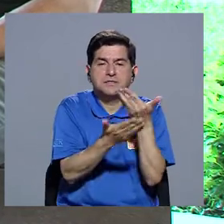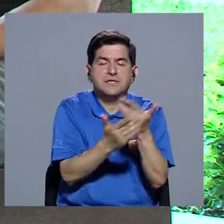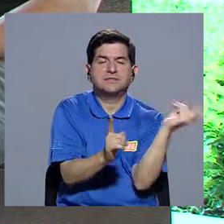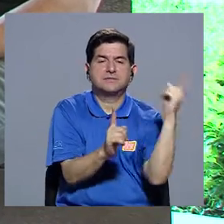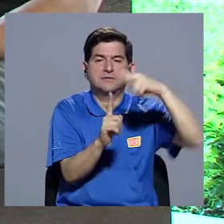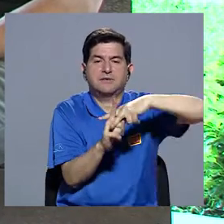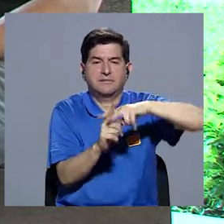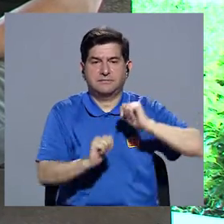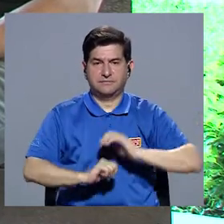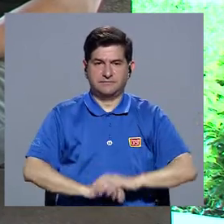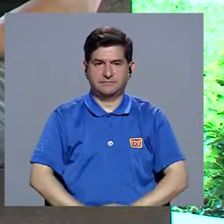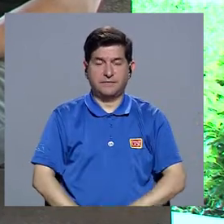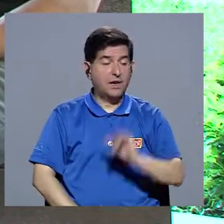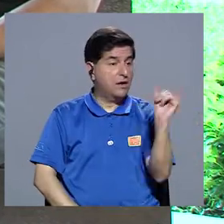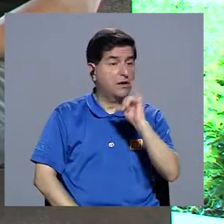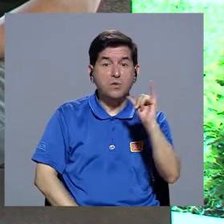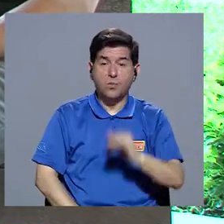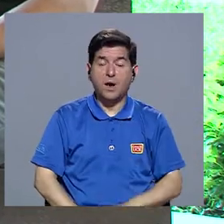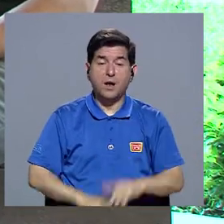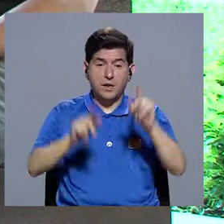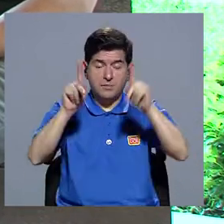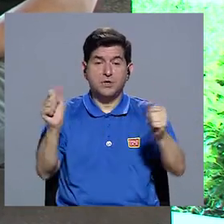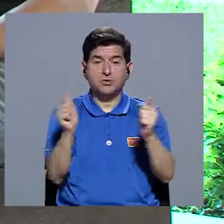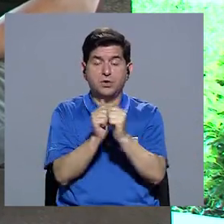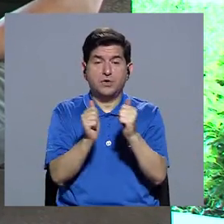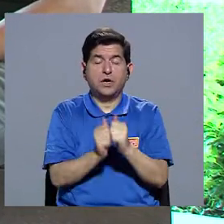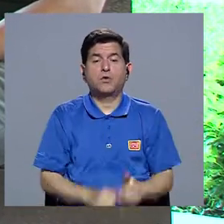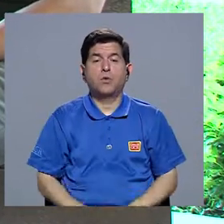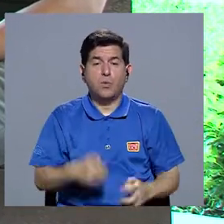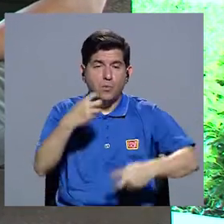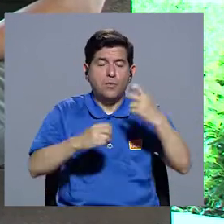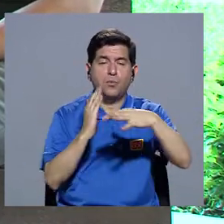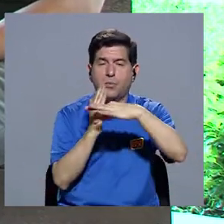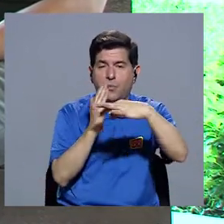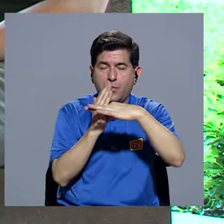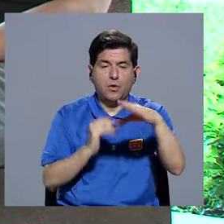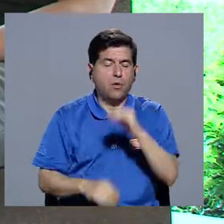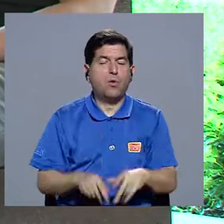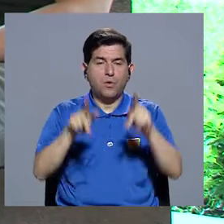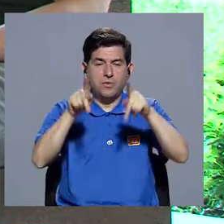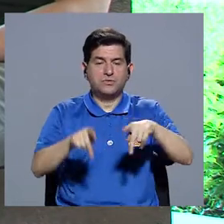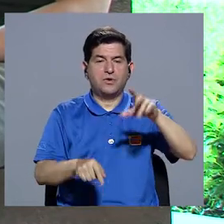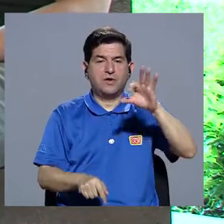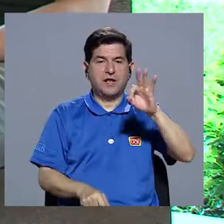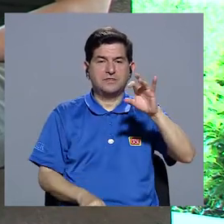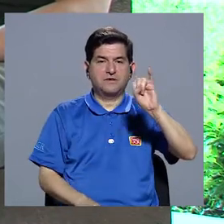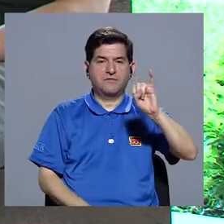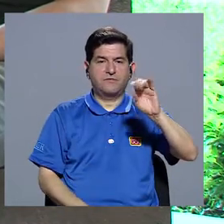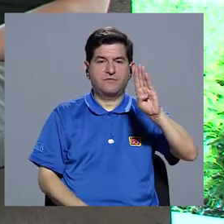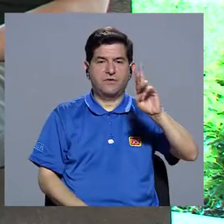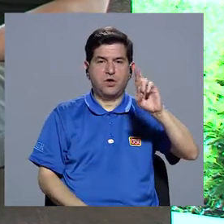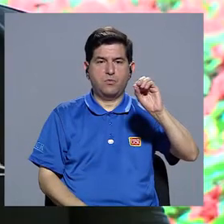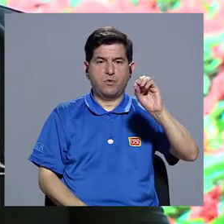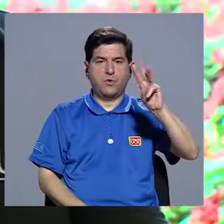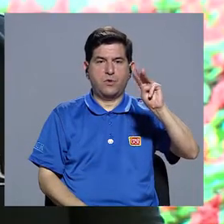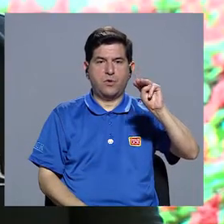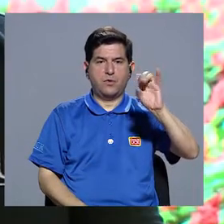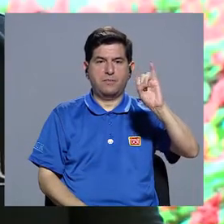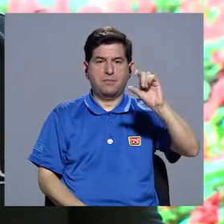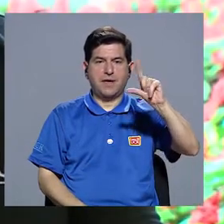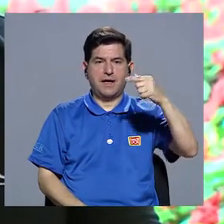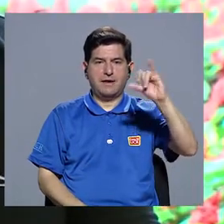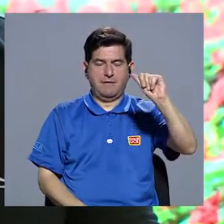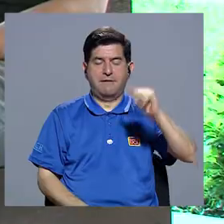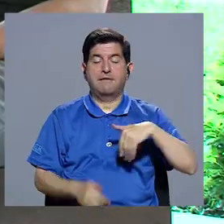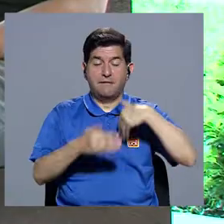pueden aplicar a estas personas. De la misma manera para personas con dislipidemia, para personas con fibromialgia, entre otras. Y eso es lo que a les